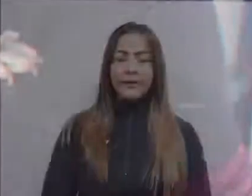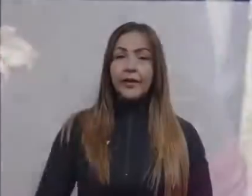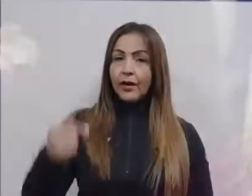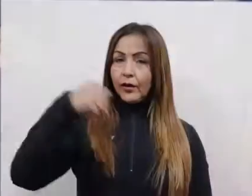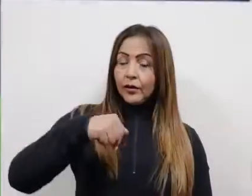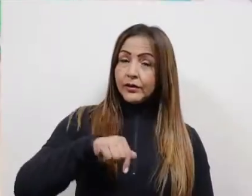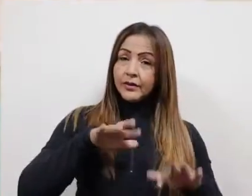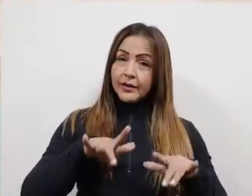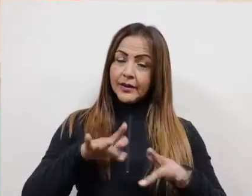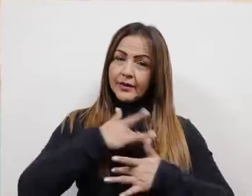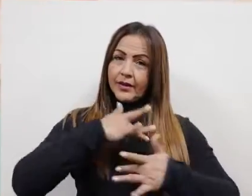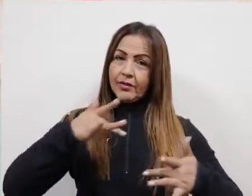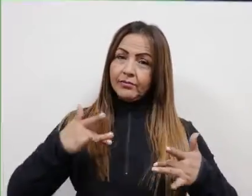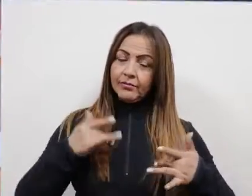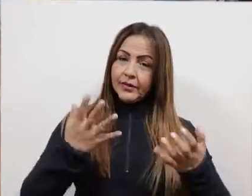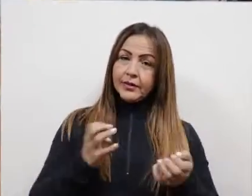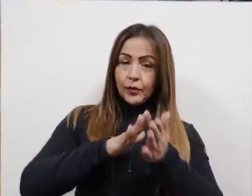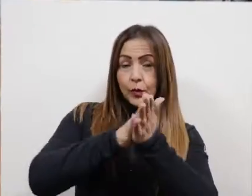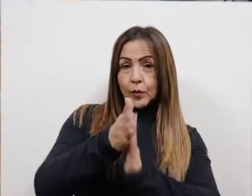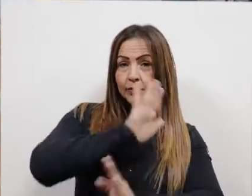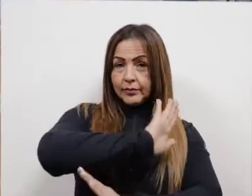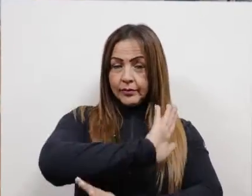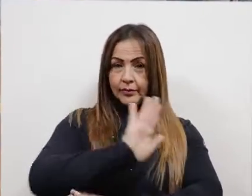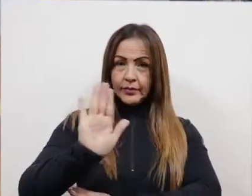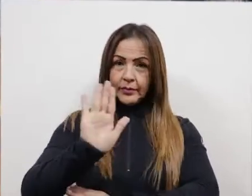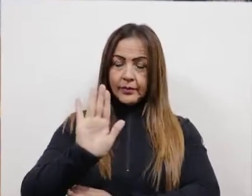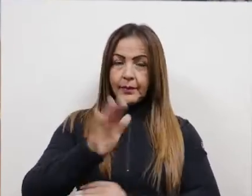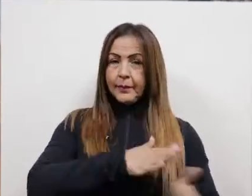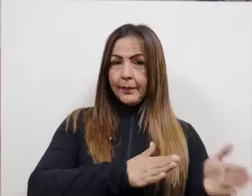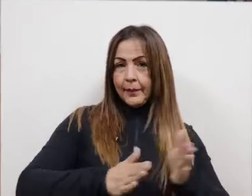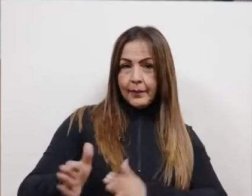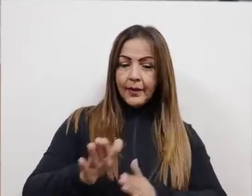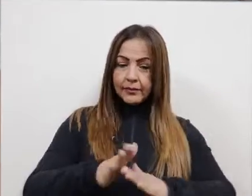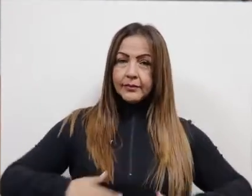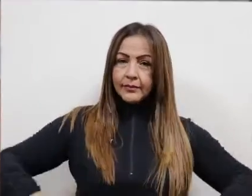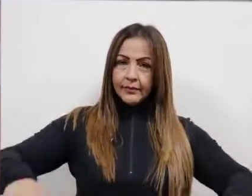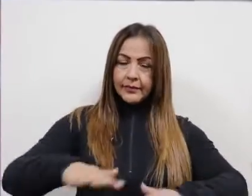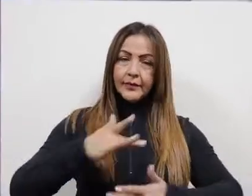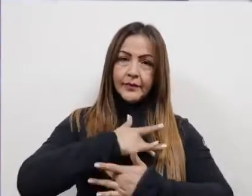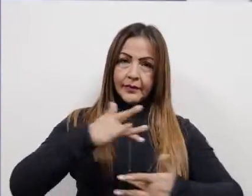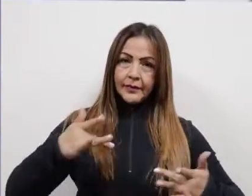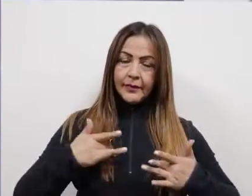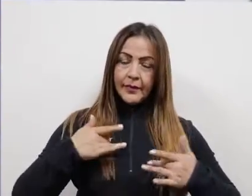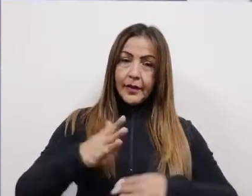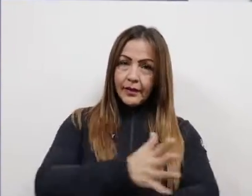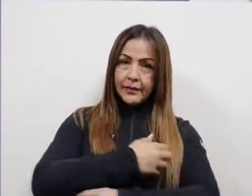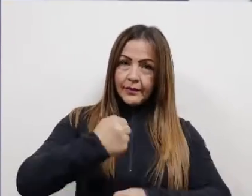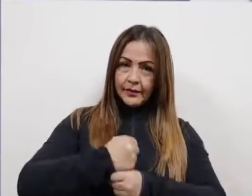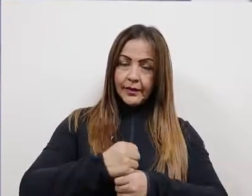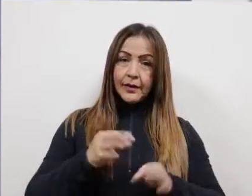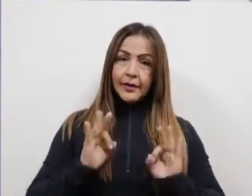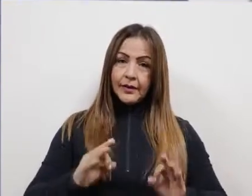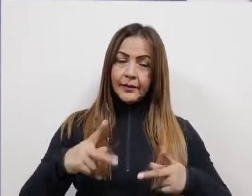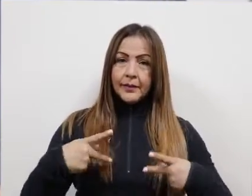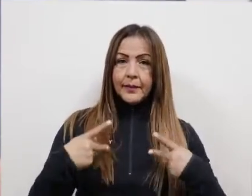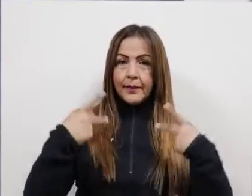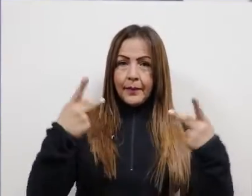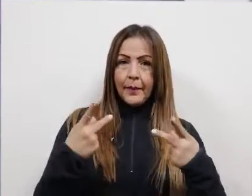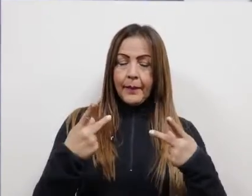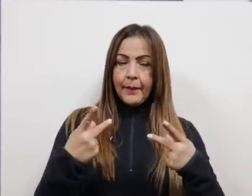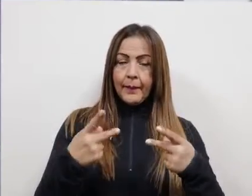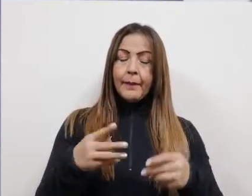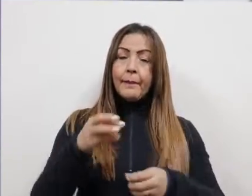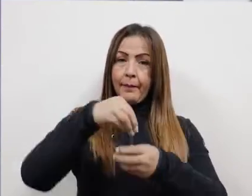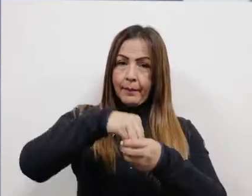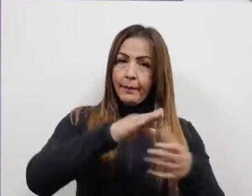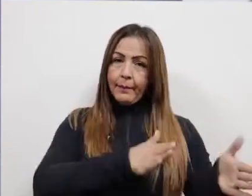Hoy la Secretaría de Salud rinde cuentas de nuestro Plan Territorial de Salud Gestionando Salud y Calidad de Vida, que hace parte